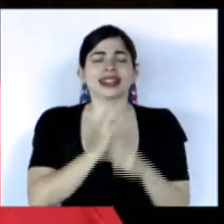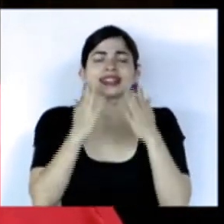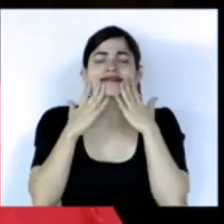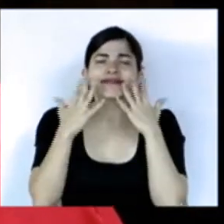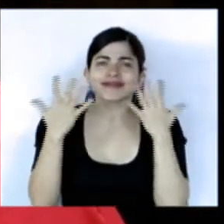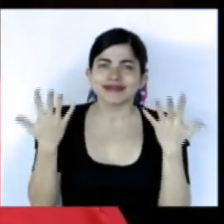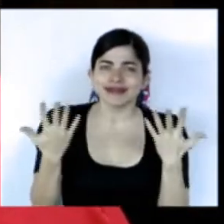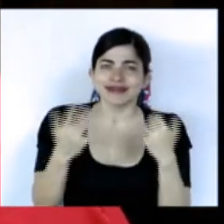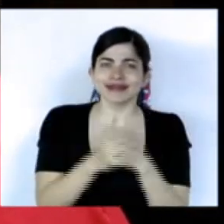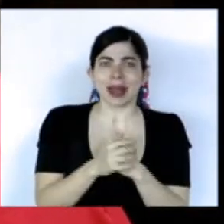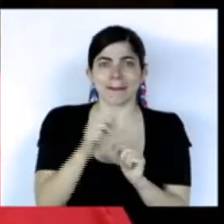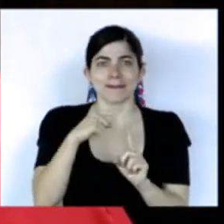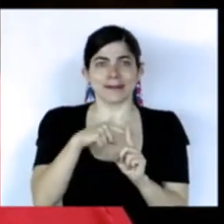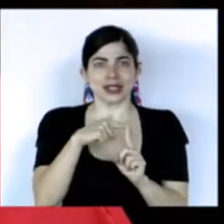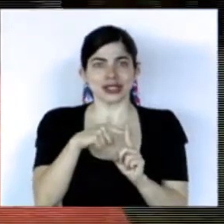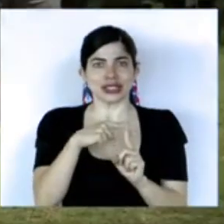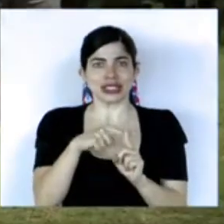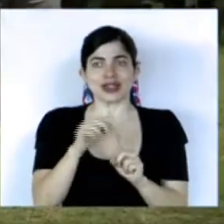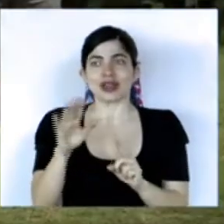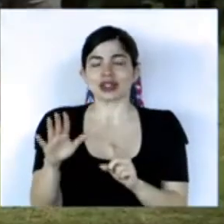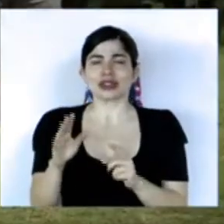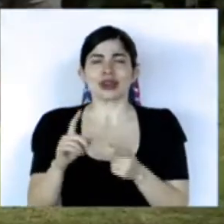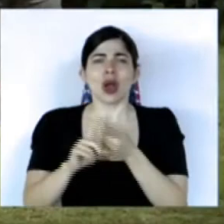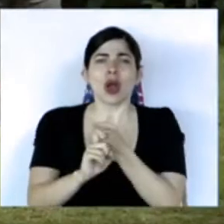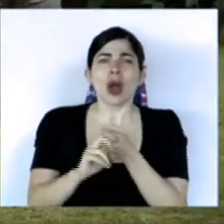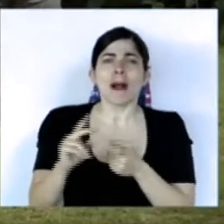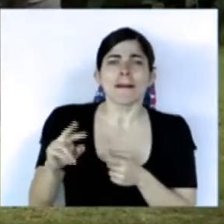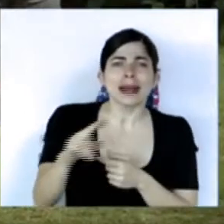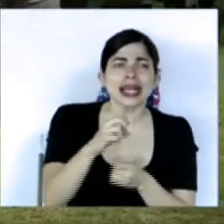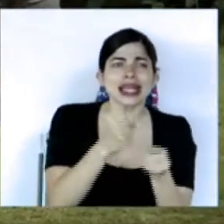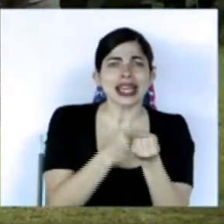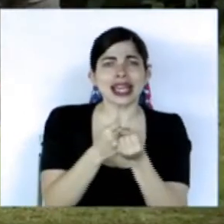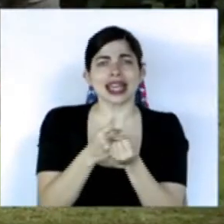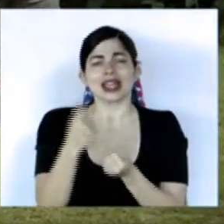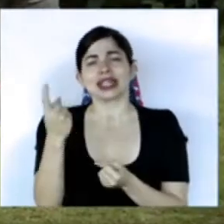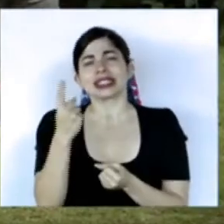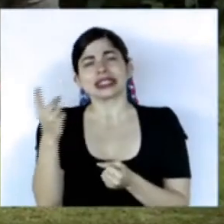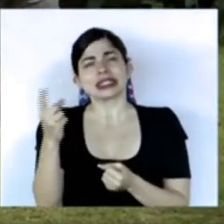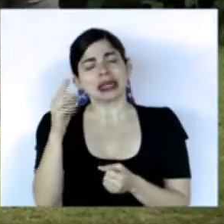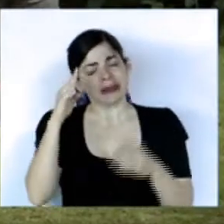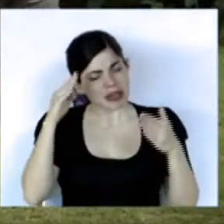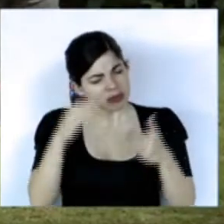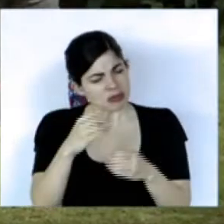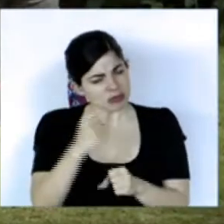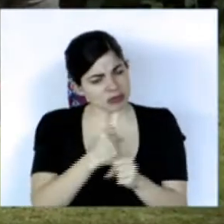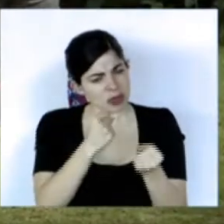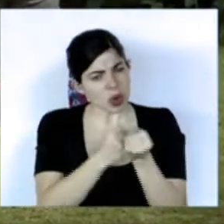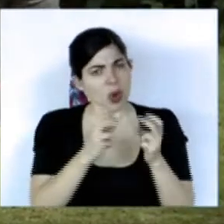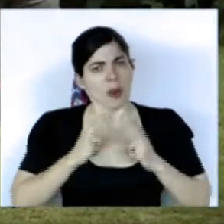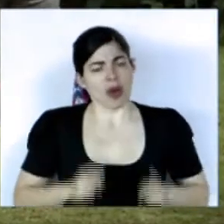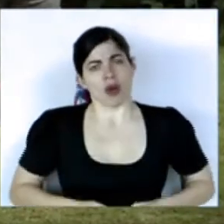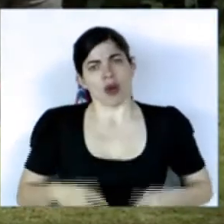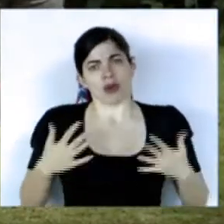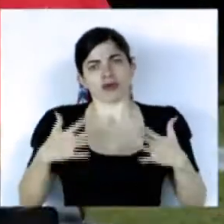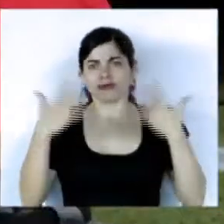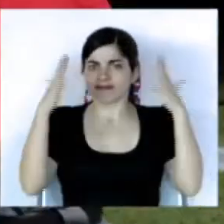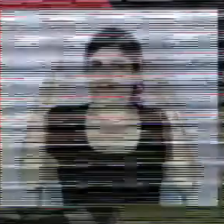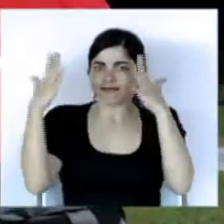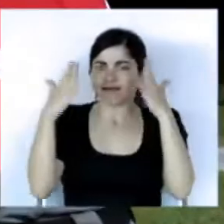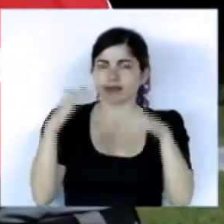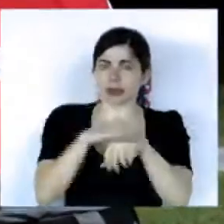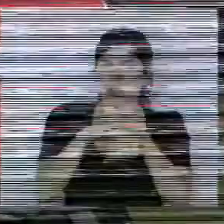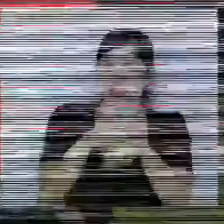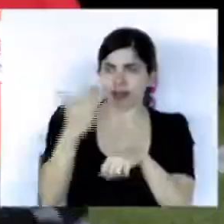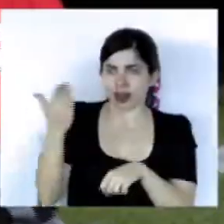por un carácter afable y positivo por su gran compañerismo y por un magnánimo sentido del deber con la humanidad un fuerte aplauso entonces por favor